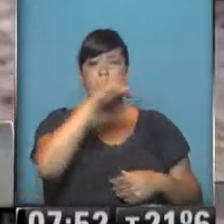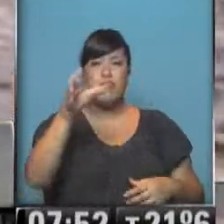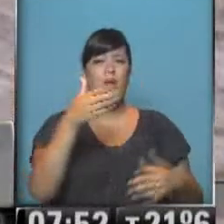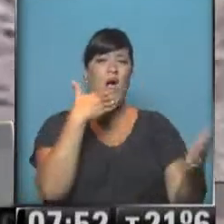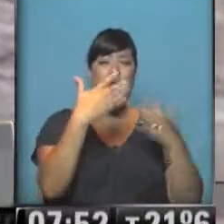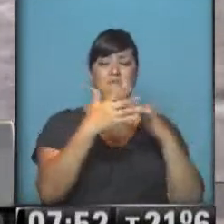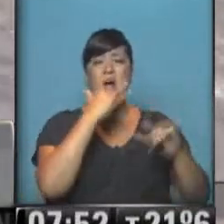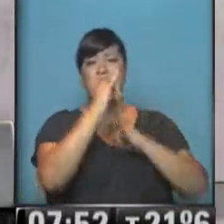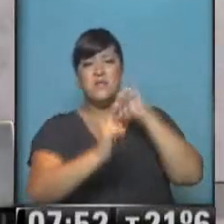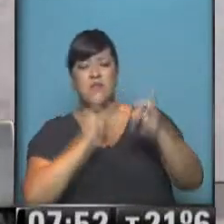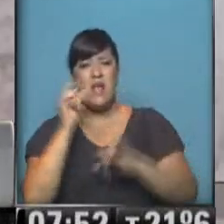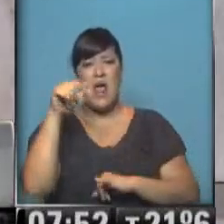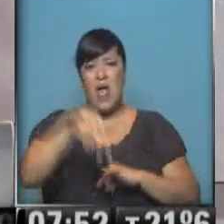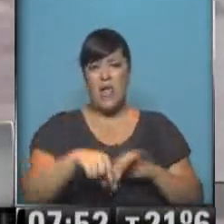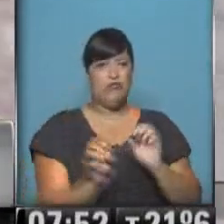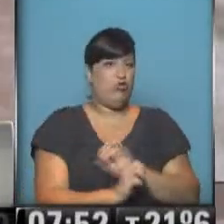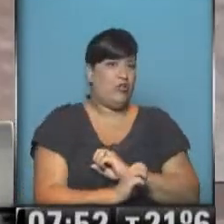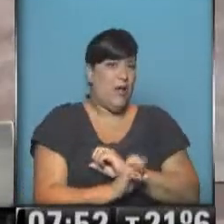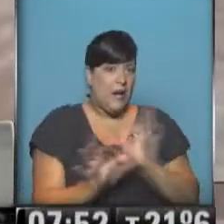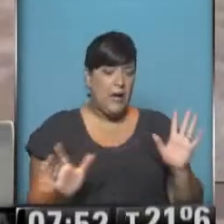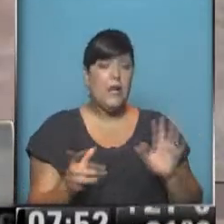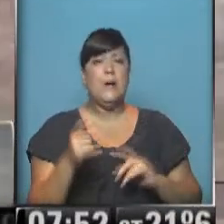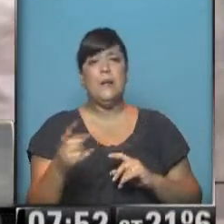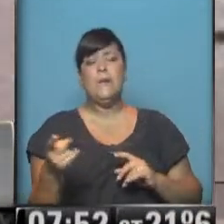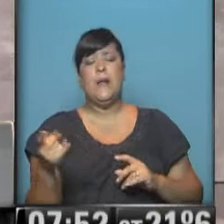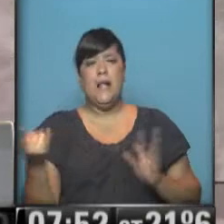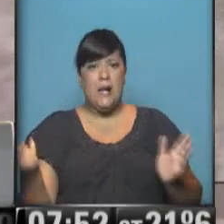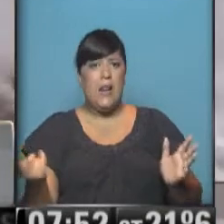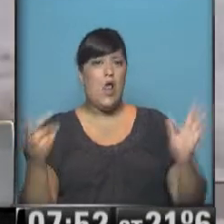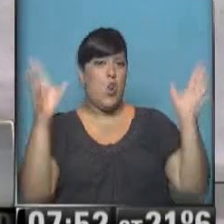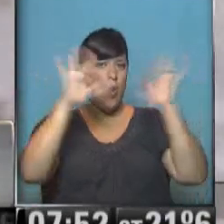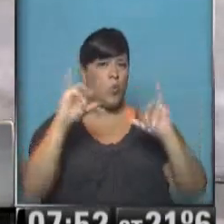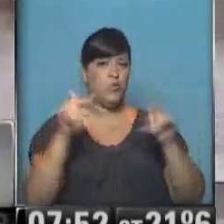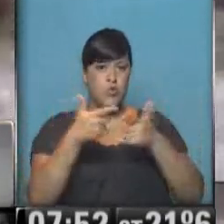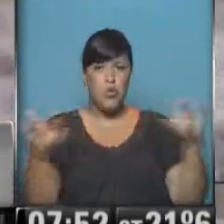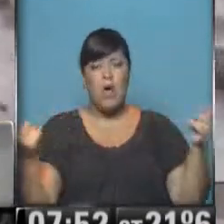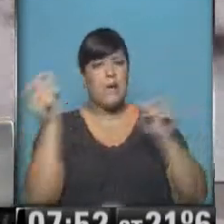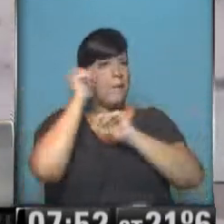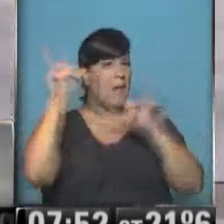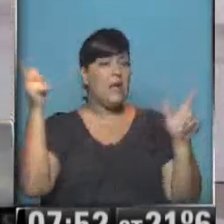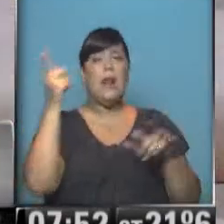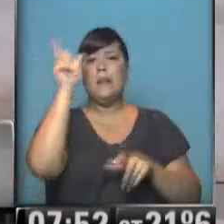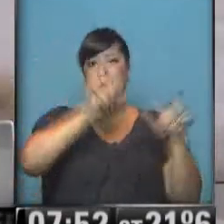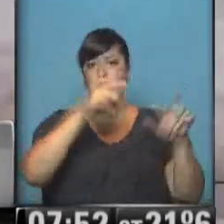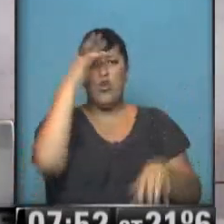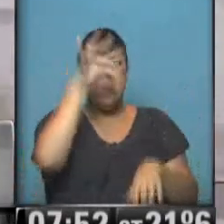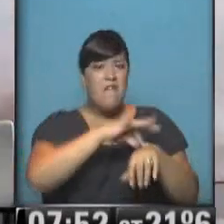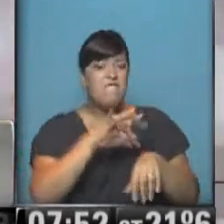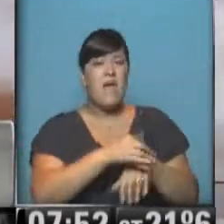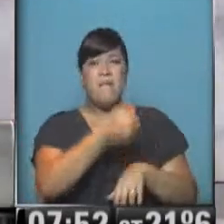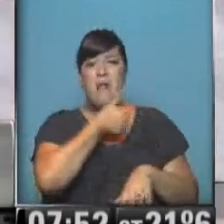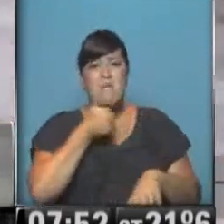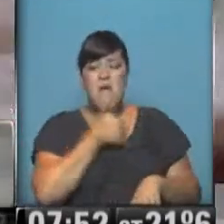explicarles que esto ha sido una catástrofe y bueno, tratar, no hay luz, imagínate, mucha gente enferma que no tiene luz por los remedios, bueno,